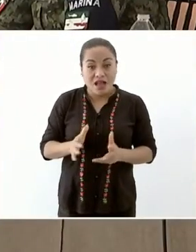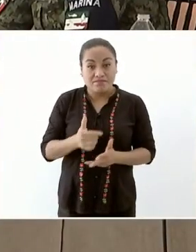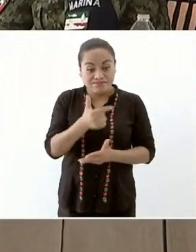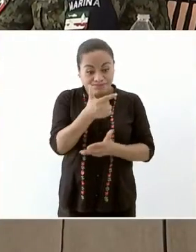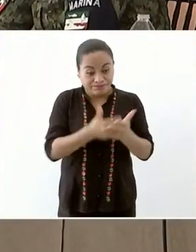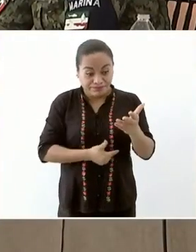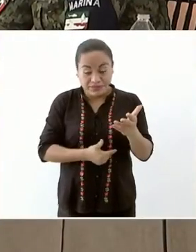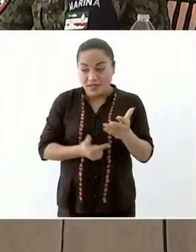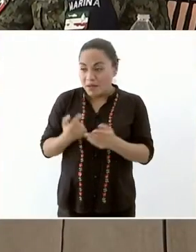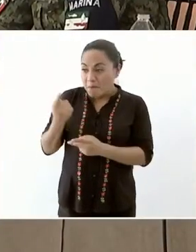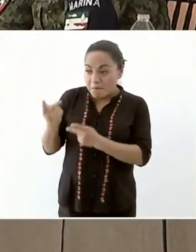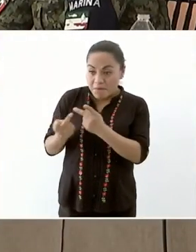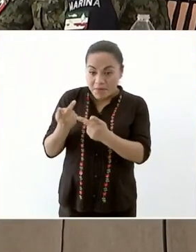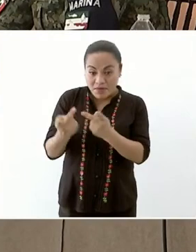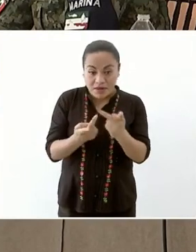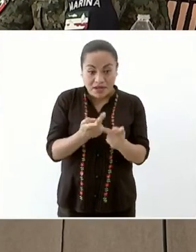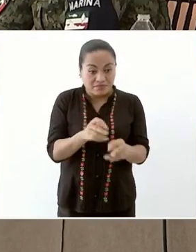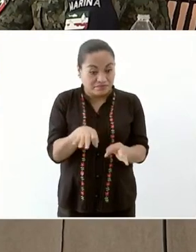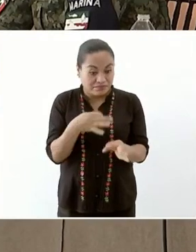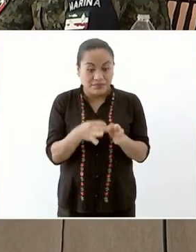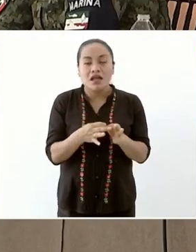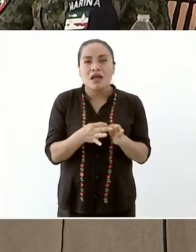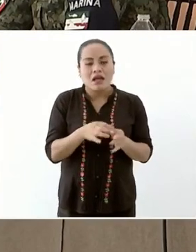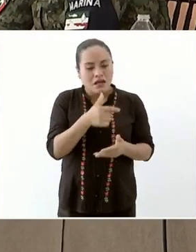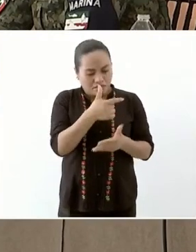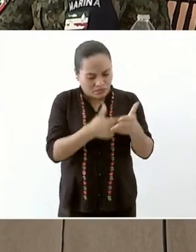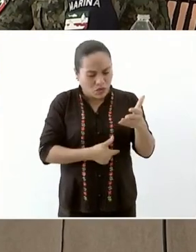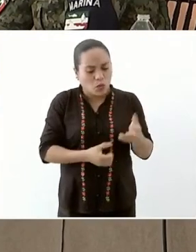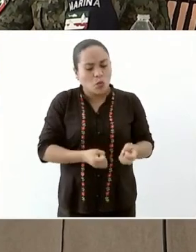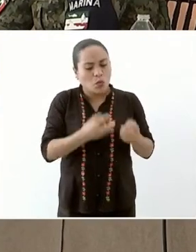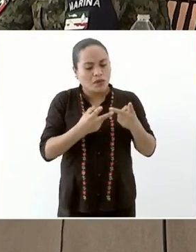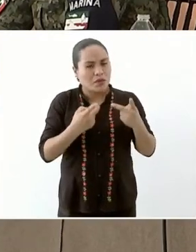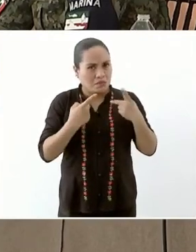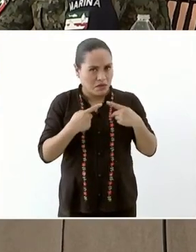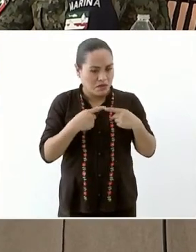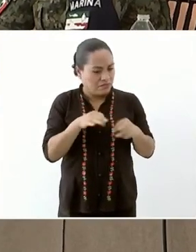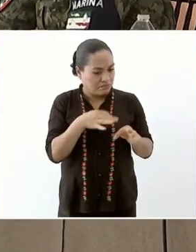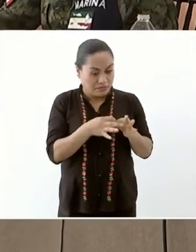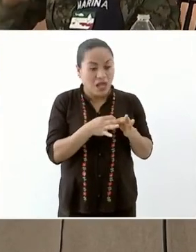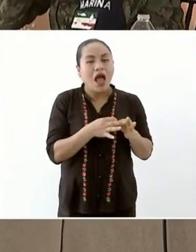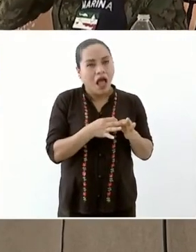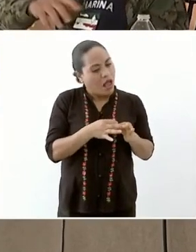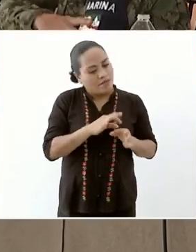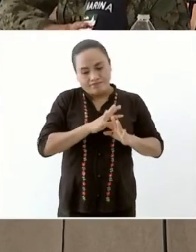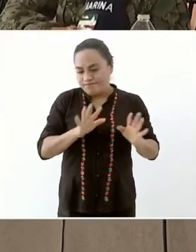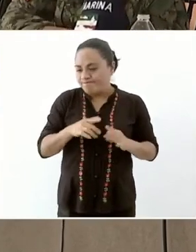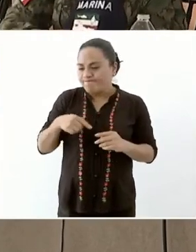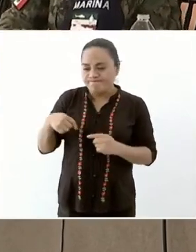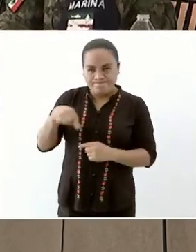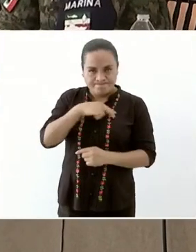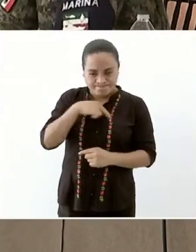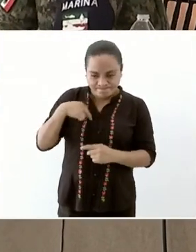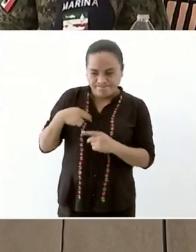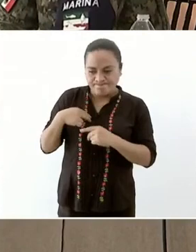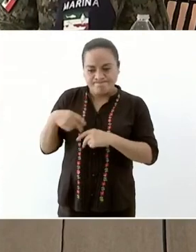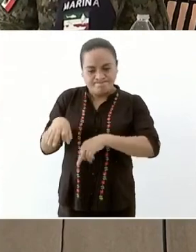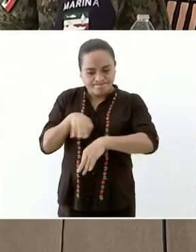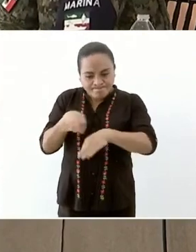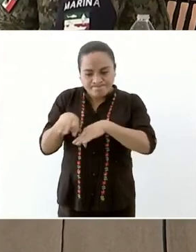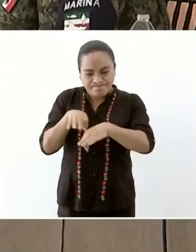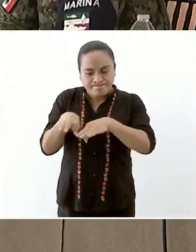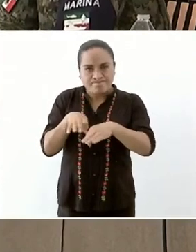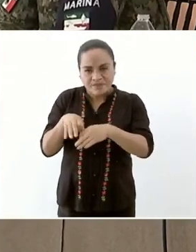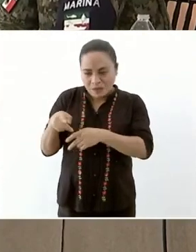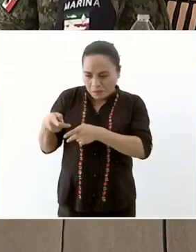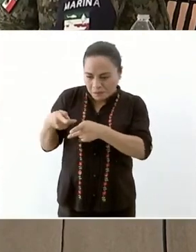actuamos porque en los otros tiempos